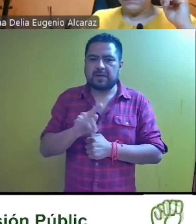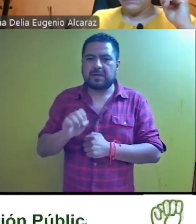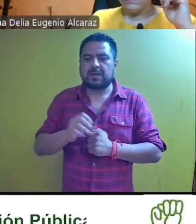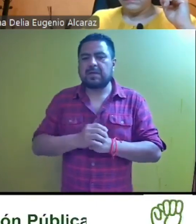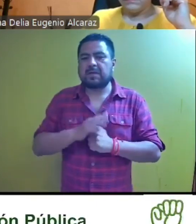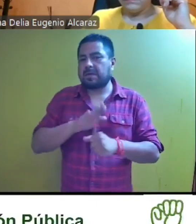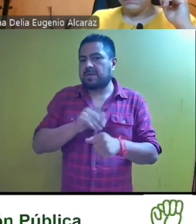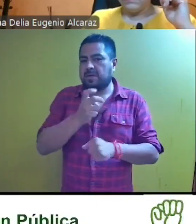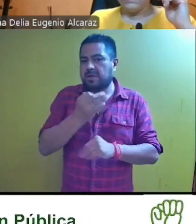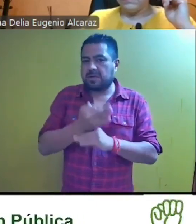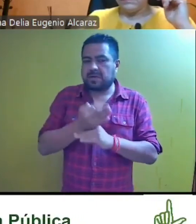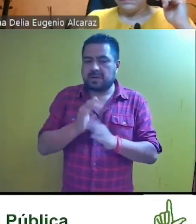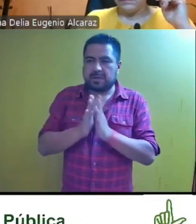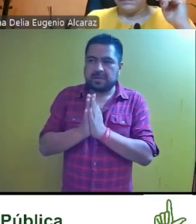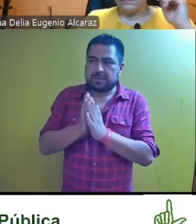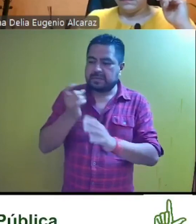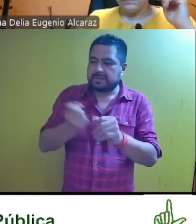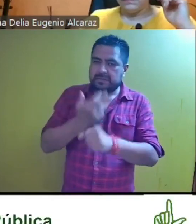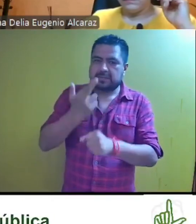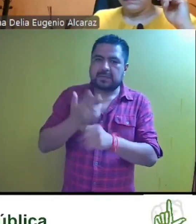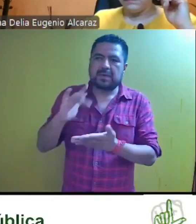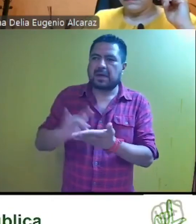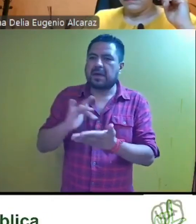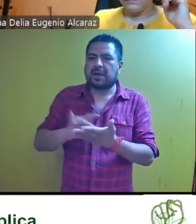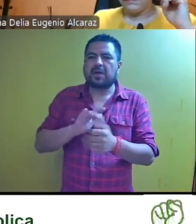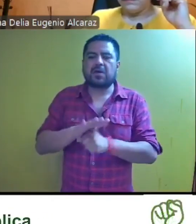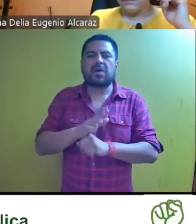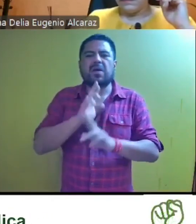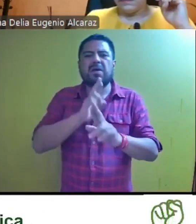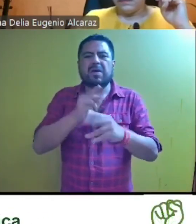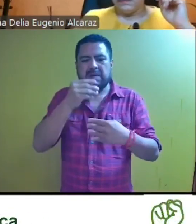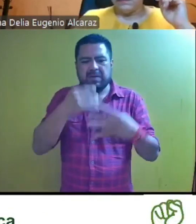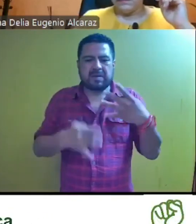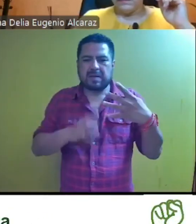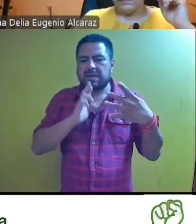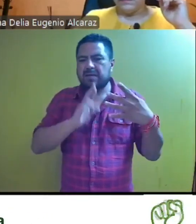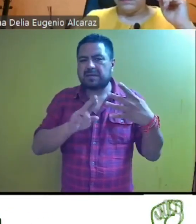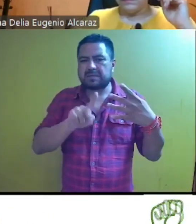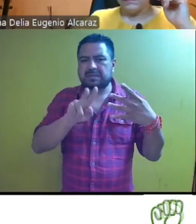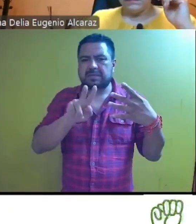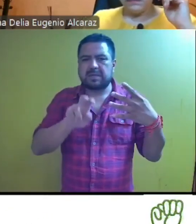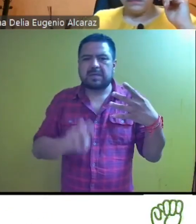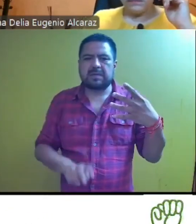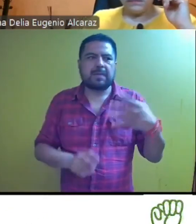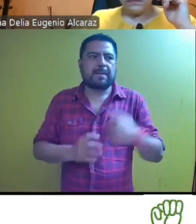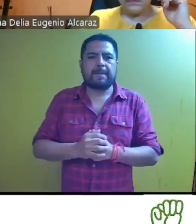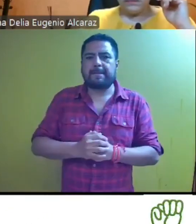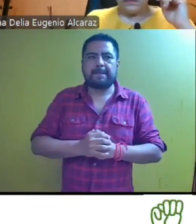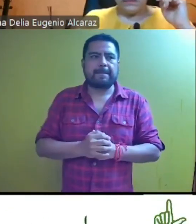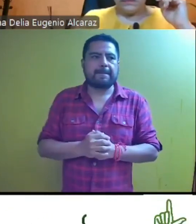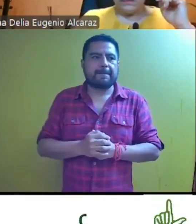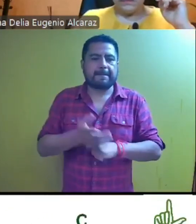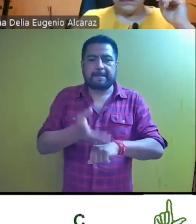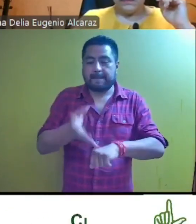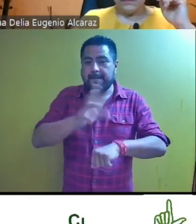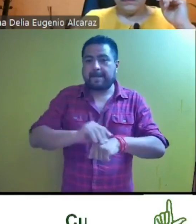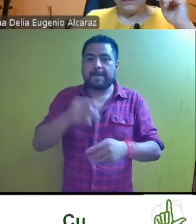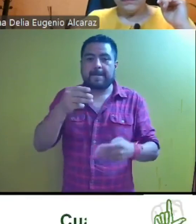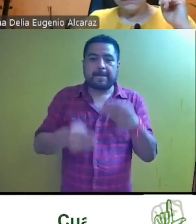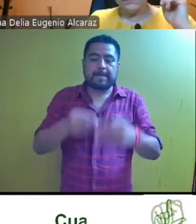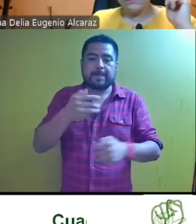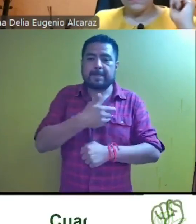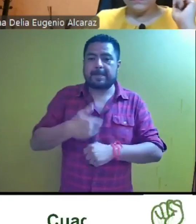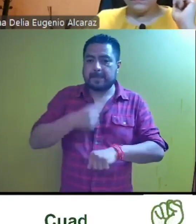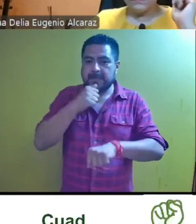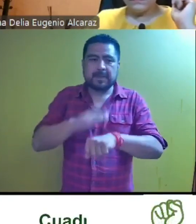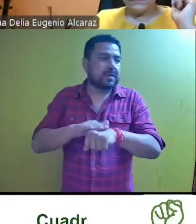Por lo tanto, le solicito, secretario, nos apoye con la cuenta y los puntos de acuerdo, por favor. Con su autorización, magistrada presidenta,